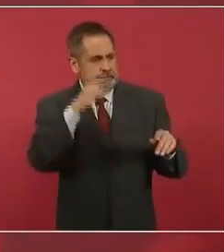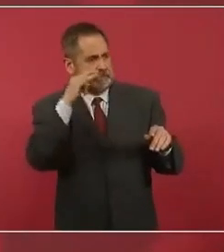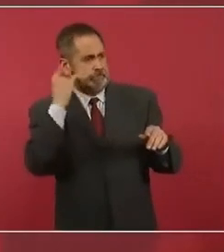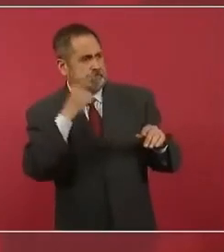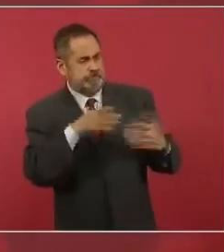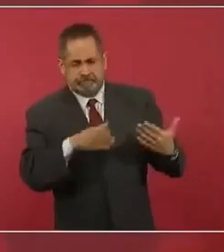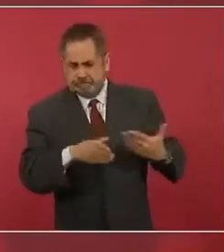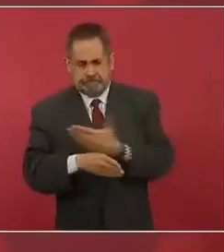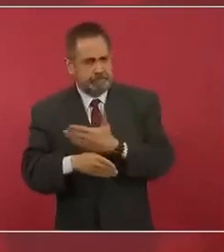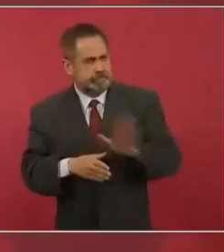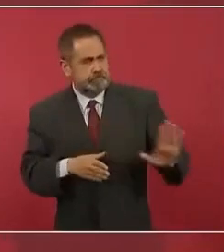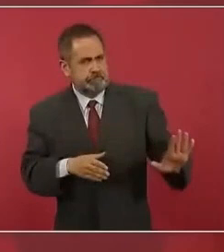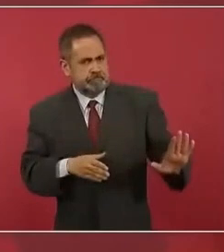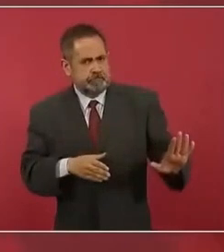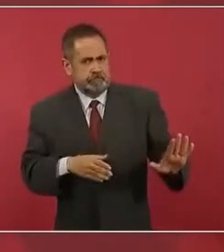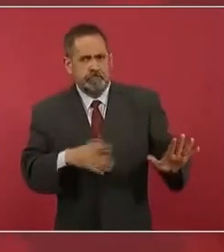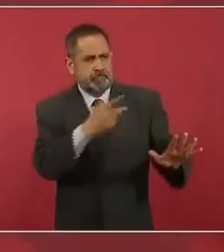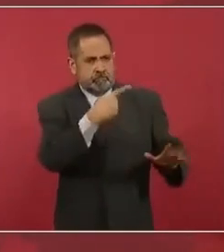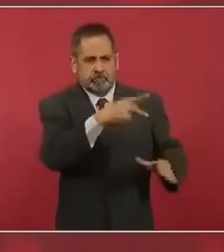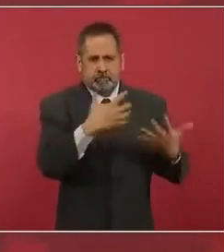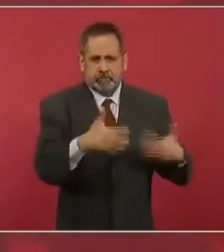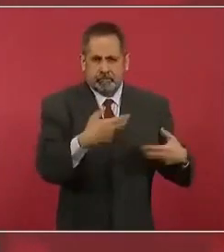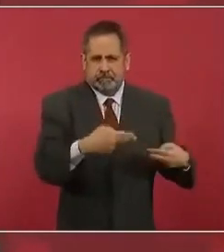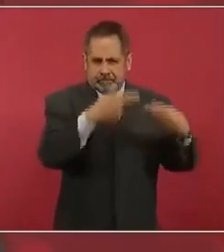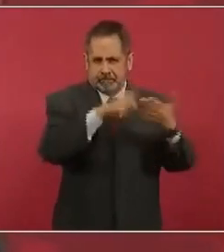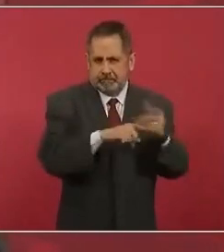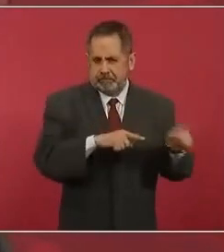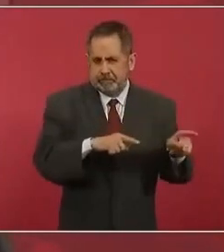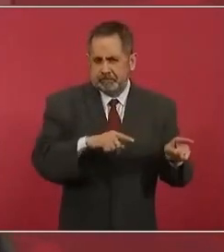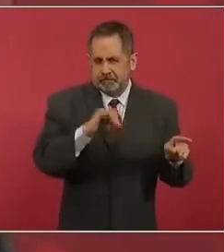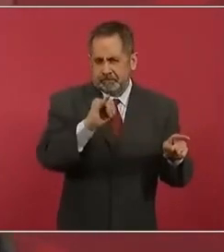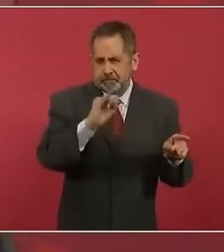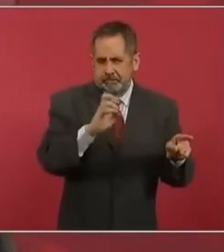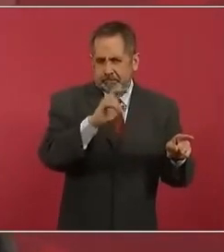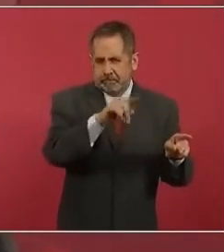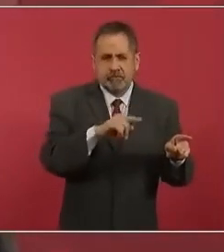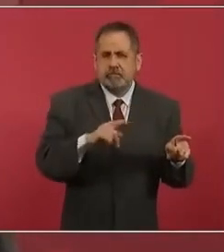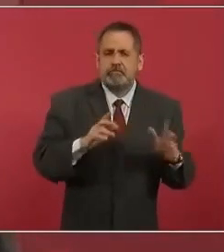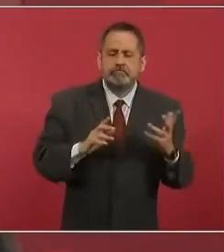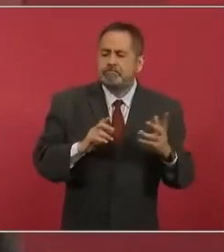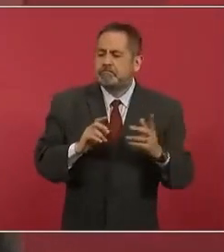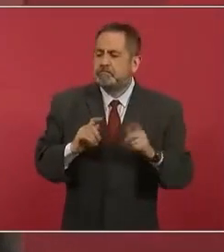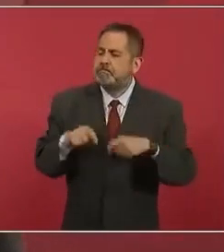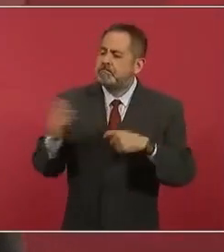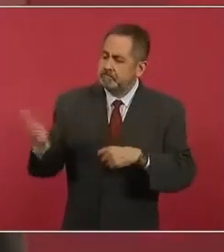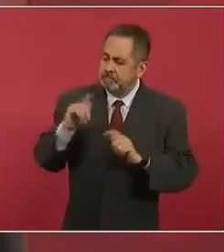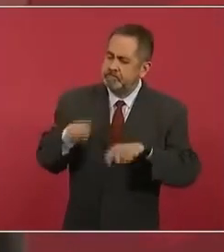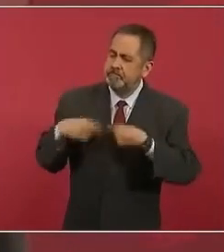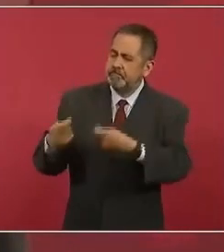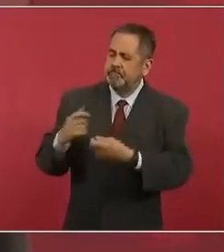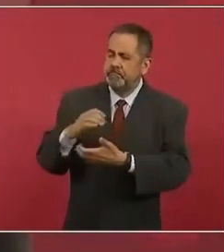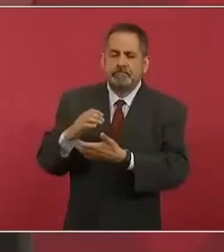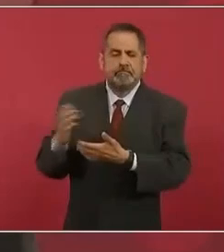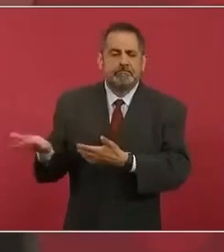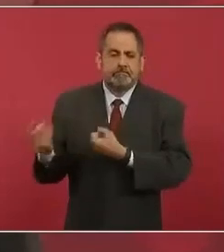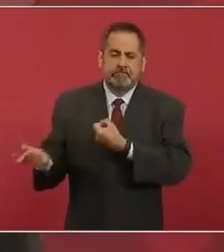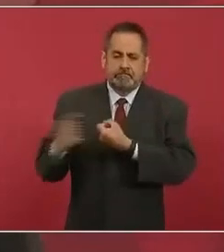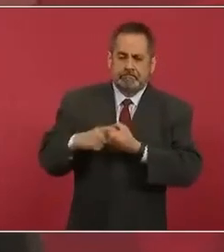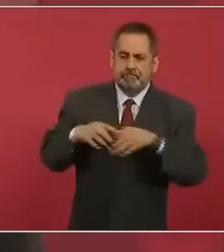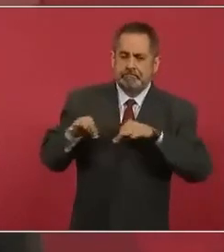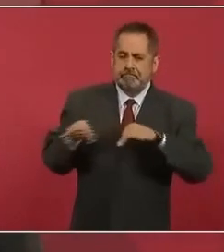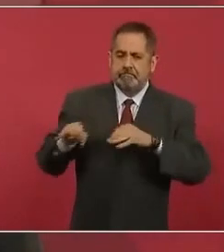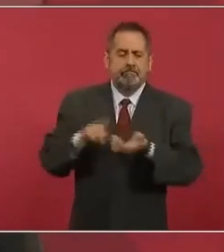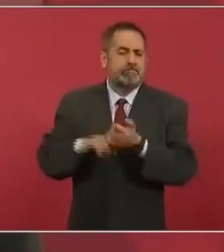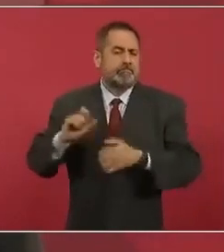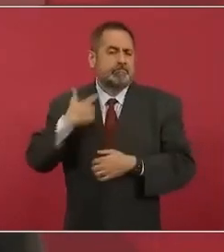el que su empresa haya contratado al expresidente